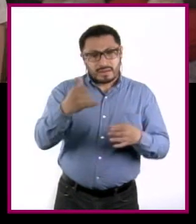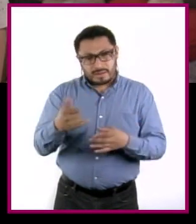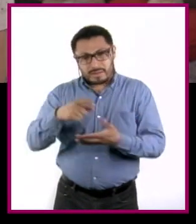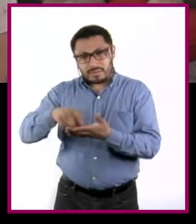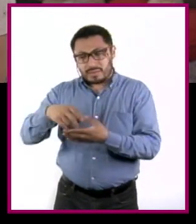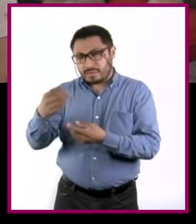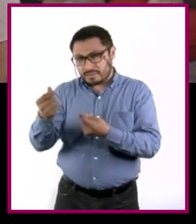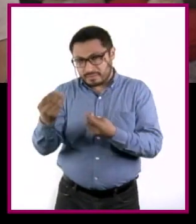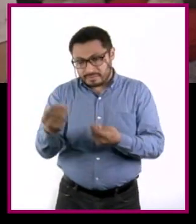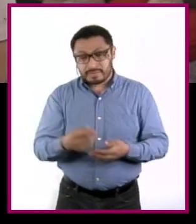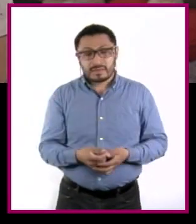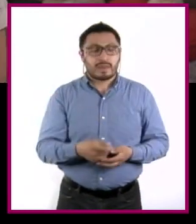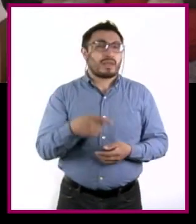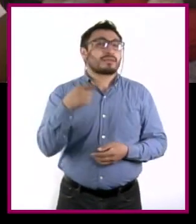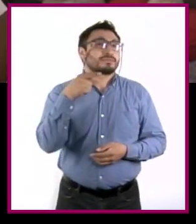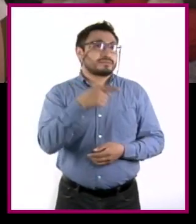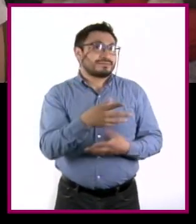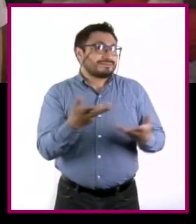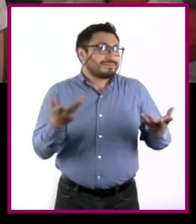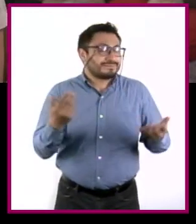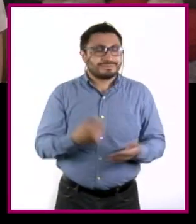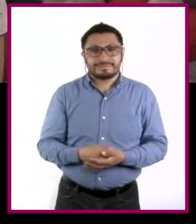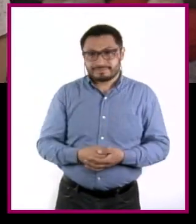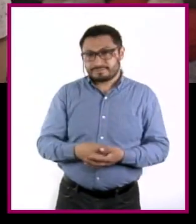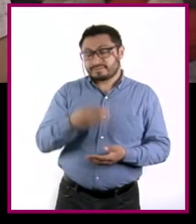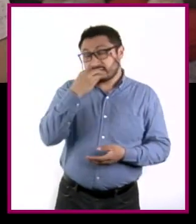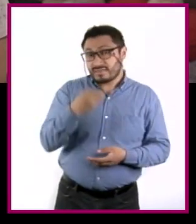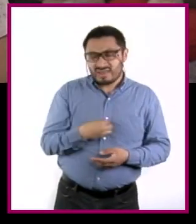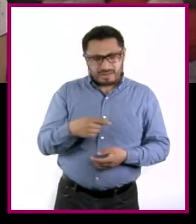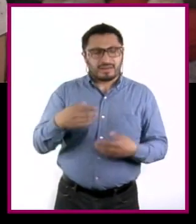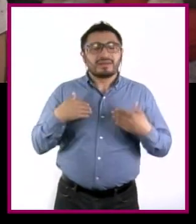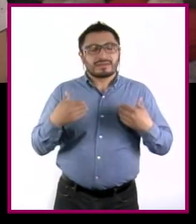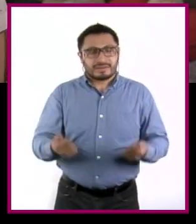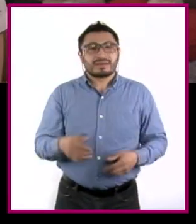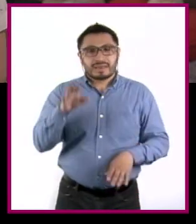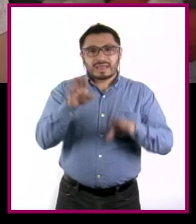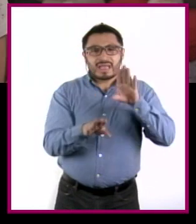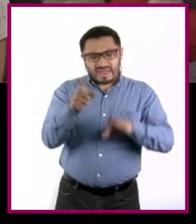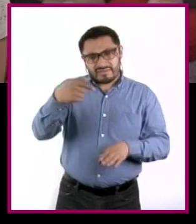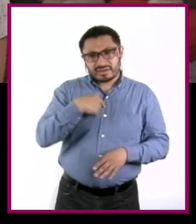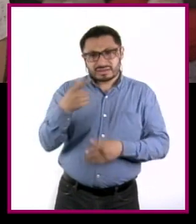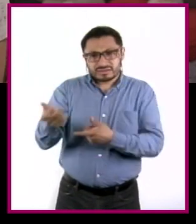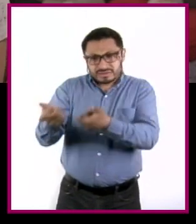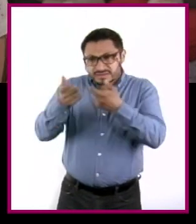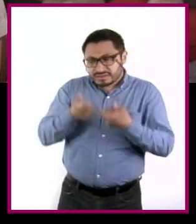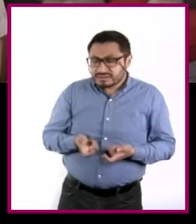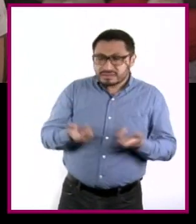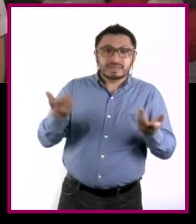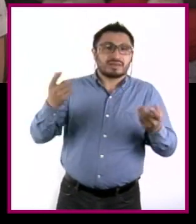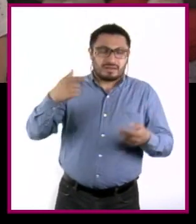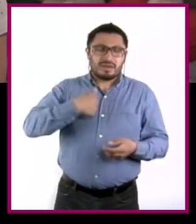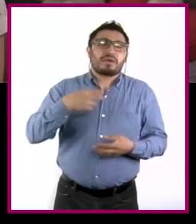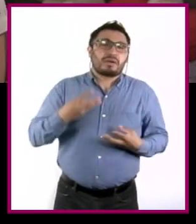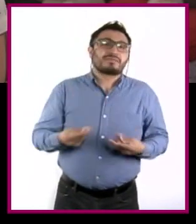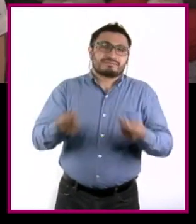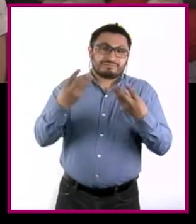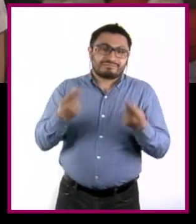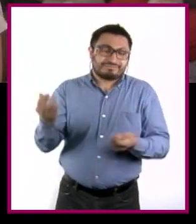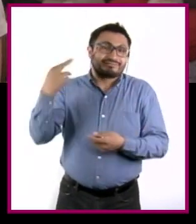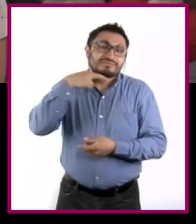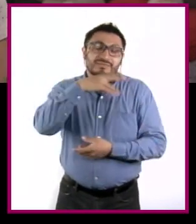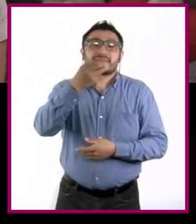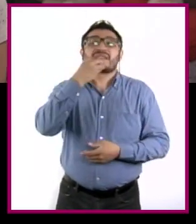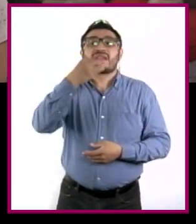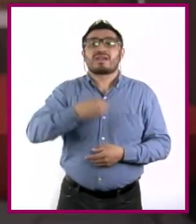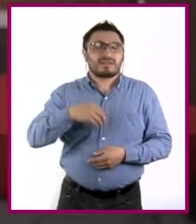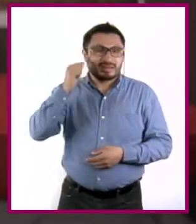nada más tu mero coco. Aunque te comprendo. A veces, cuando me llega dinero inesperado, sí lo gasto de inmediato. Aunque